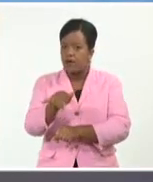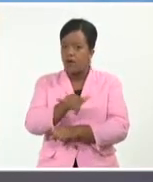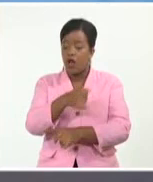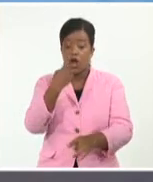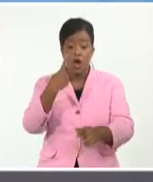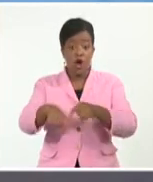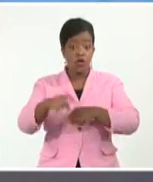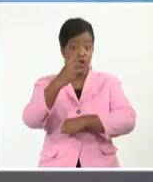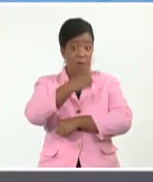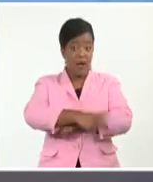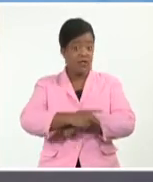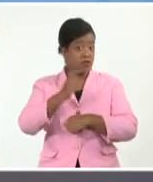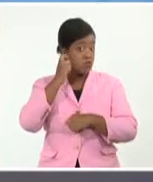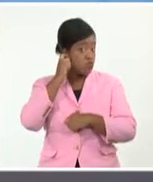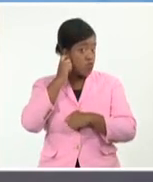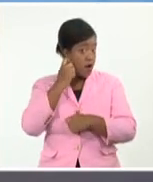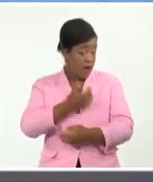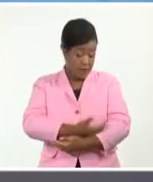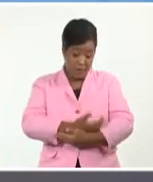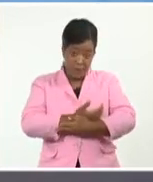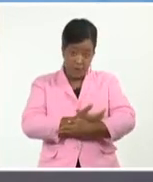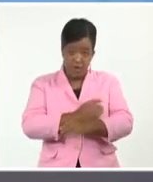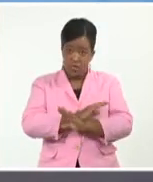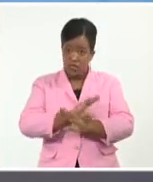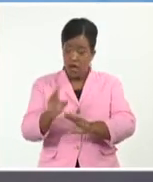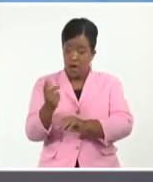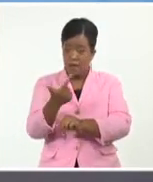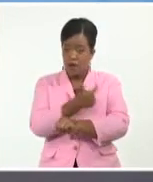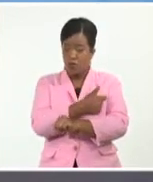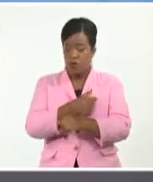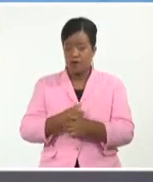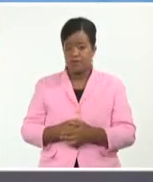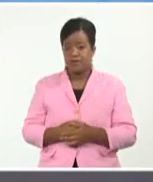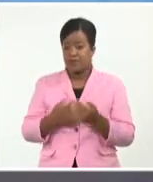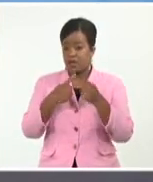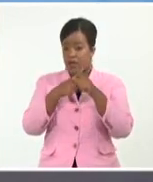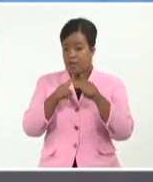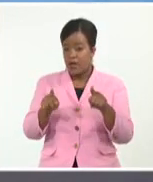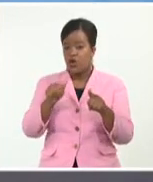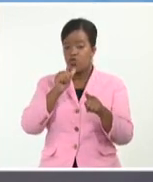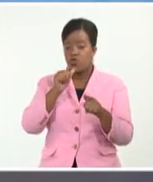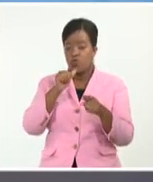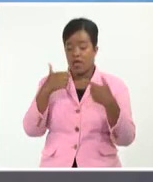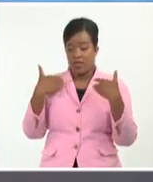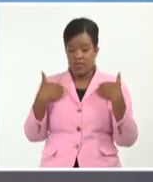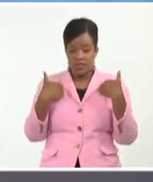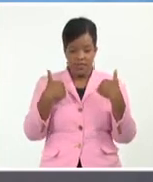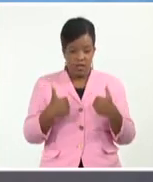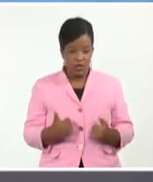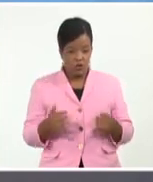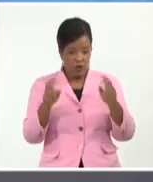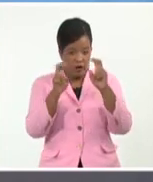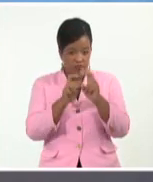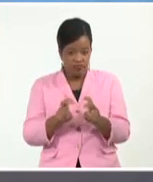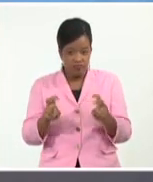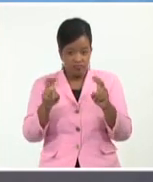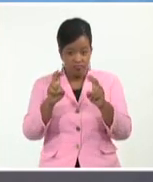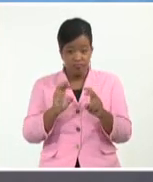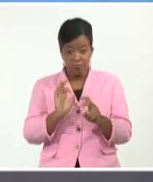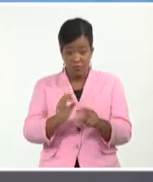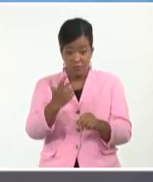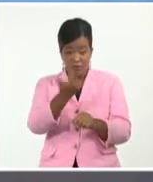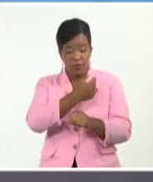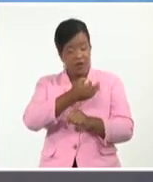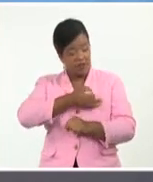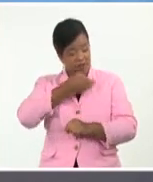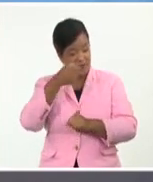países este proceso se está llevando a cabo. Pero para esas interrogantes, la directora de investigaciones del Instituto Finlay de vacunas